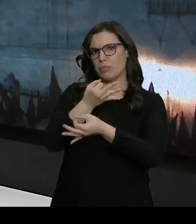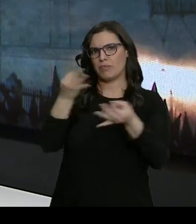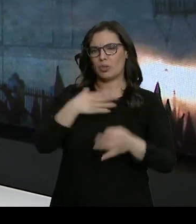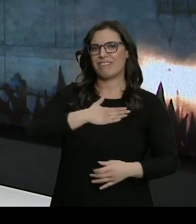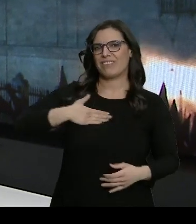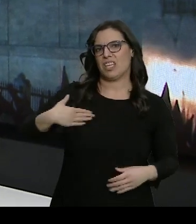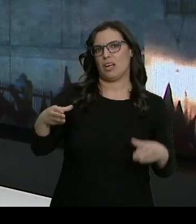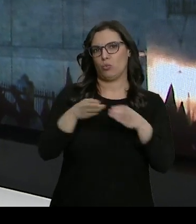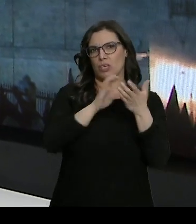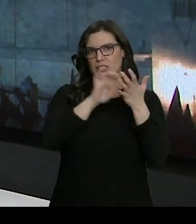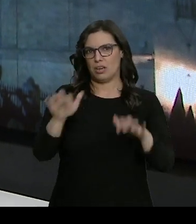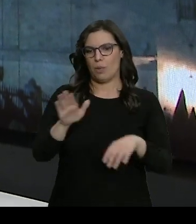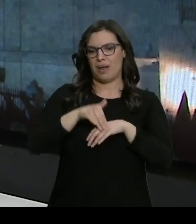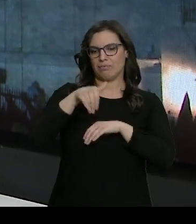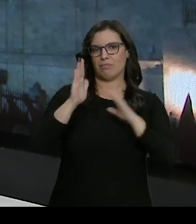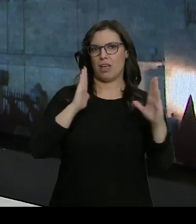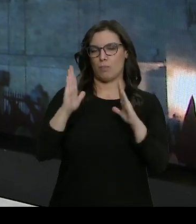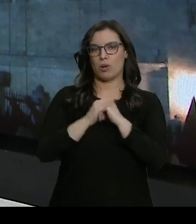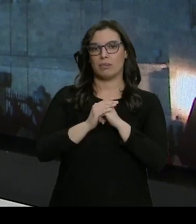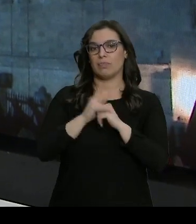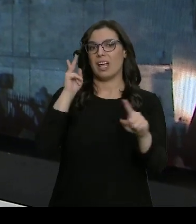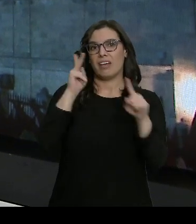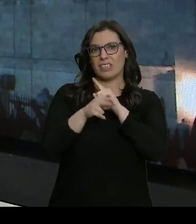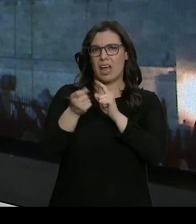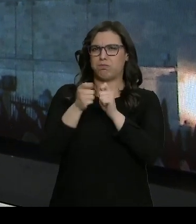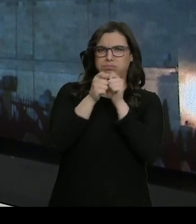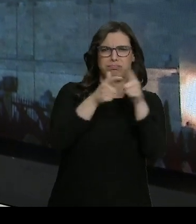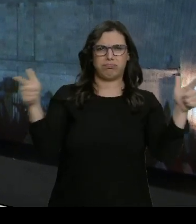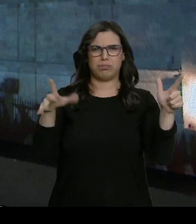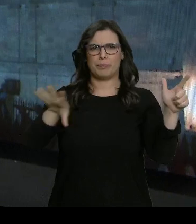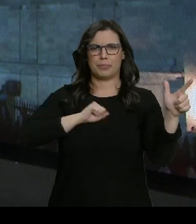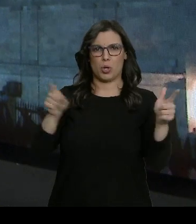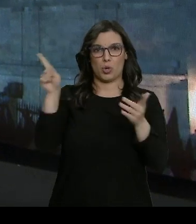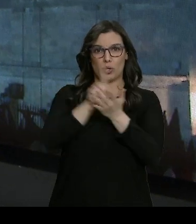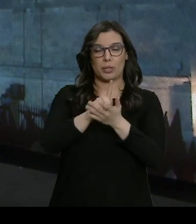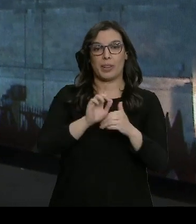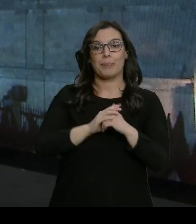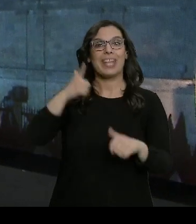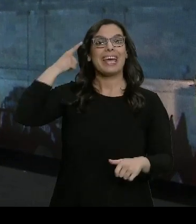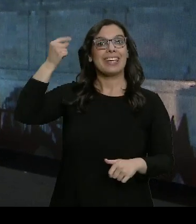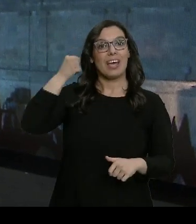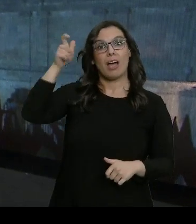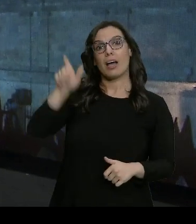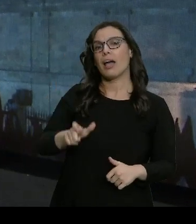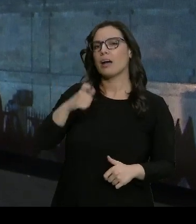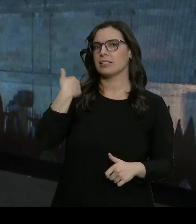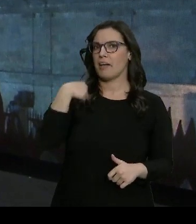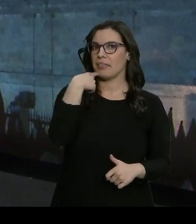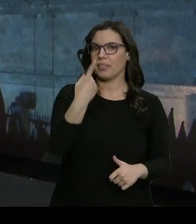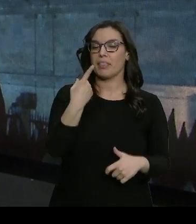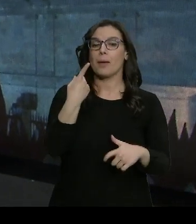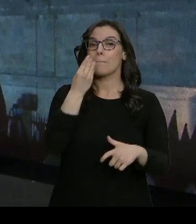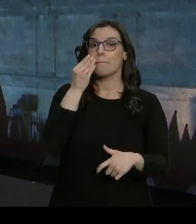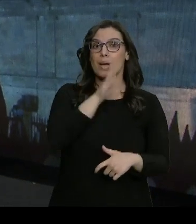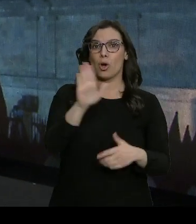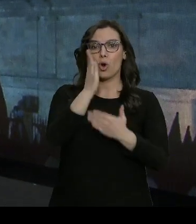León quiere para esas fechas. Se trata de evitar una nueva ola de contagios. Francisco Igea ya ha adelantado que lo mejor sería que todas las